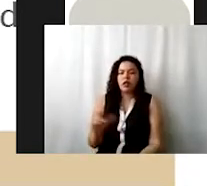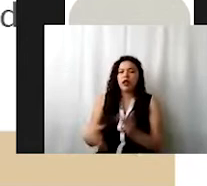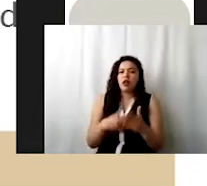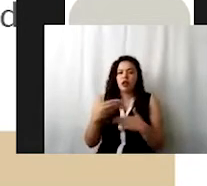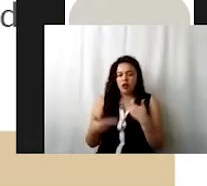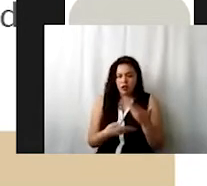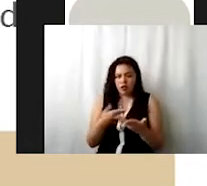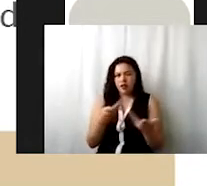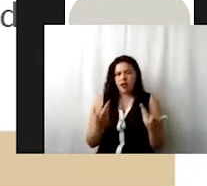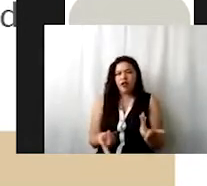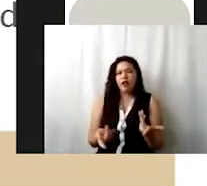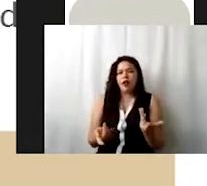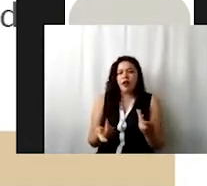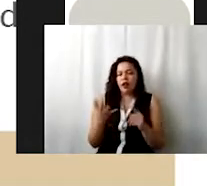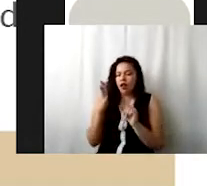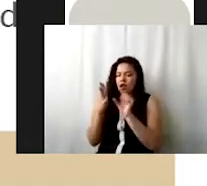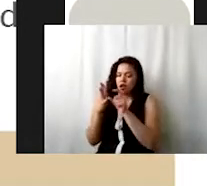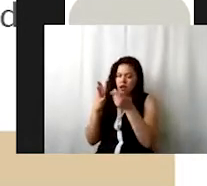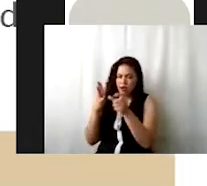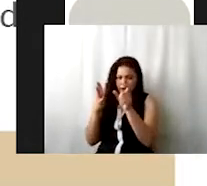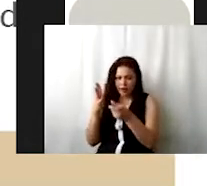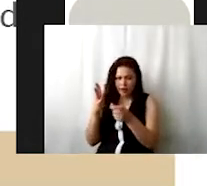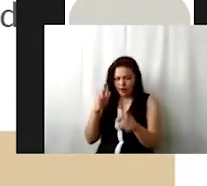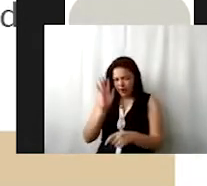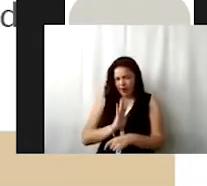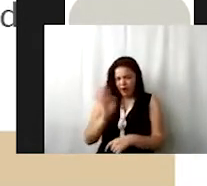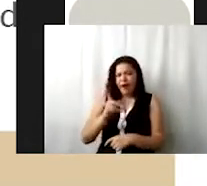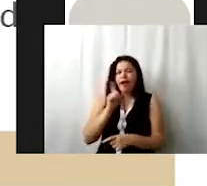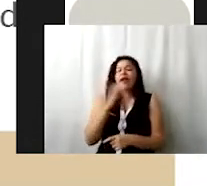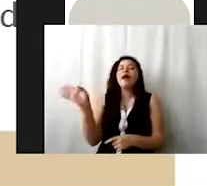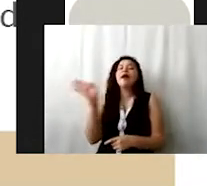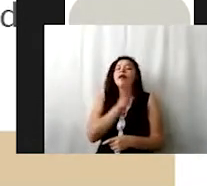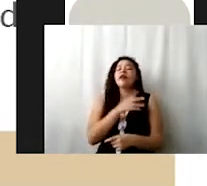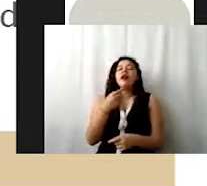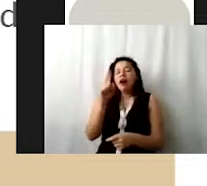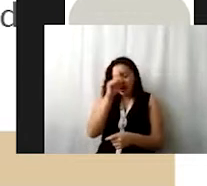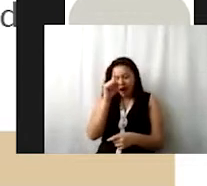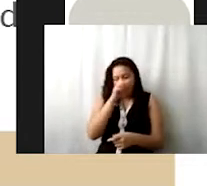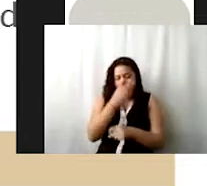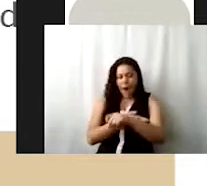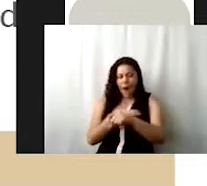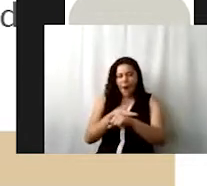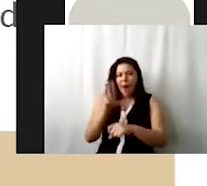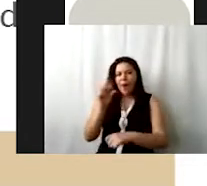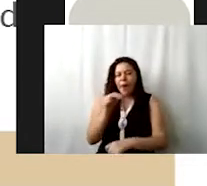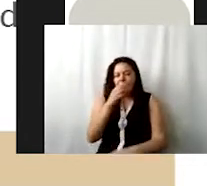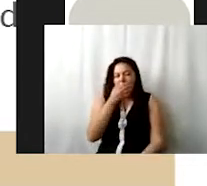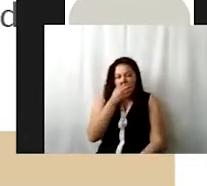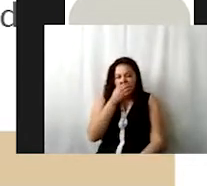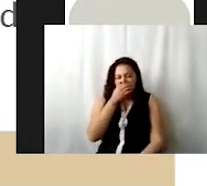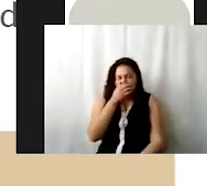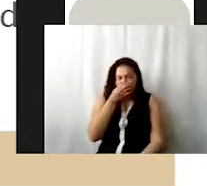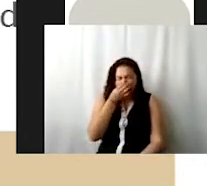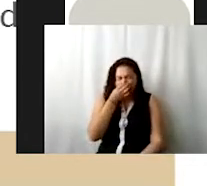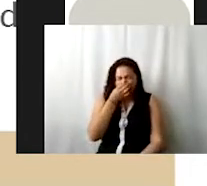lo que son las hojitas del árbol y la forma incorrecta, lo que se sugiere no registrarla así porque realmente no nos da como mucha